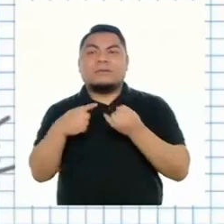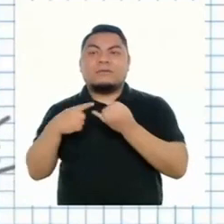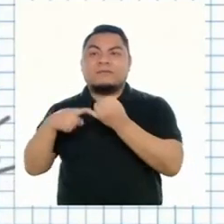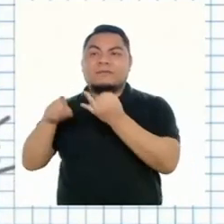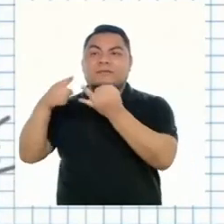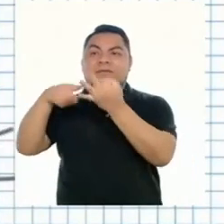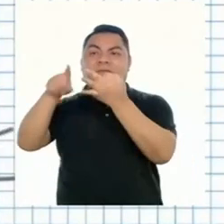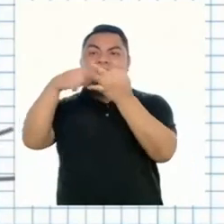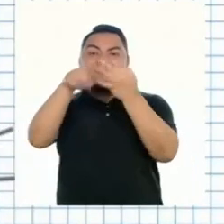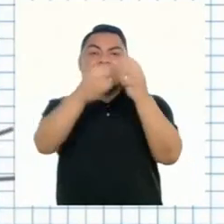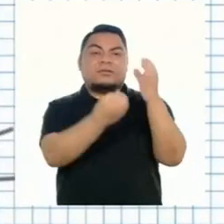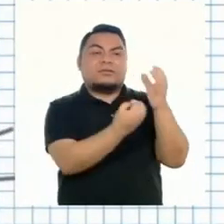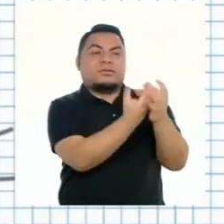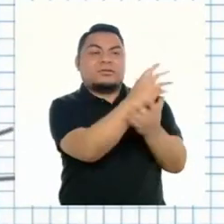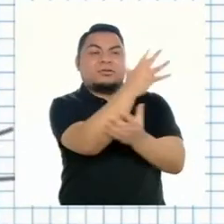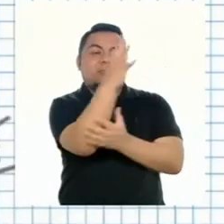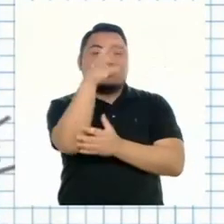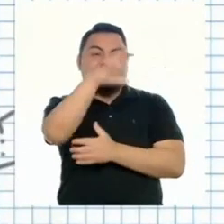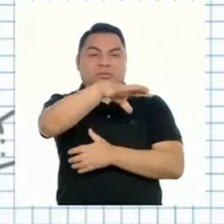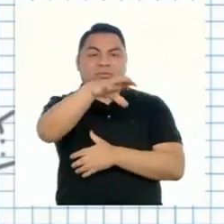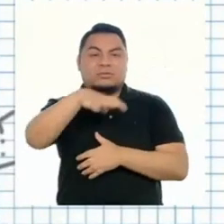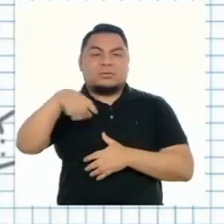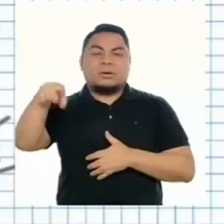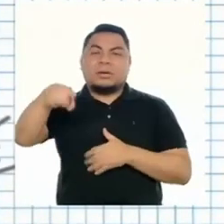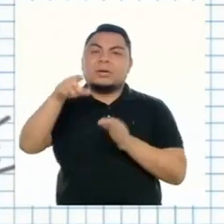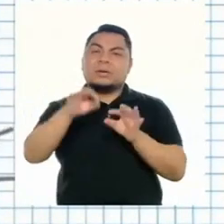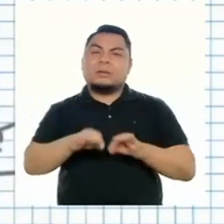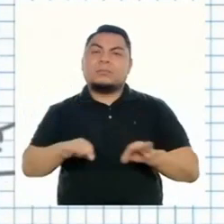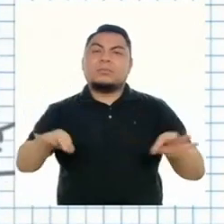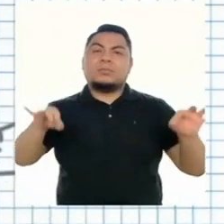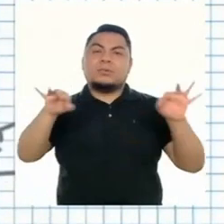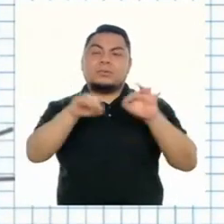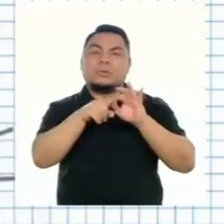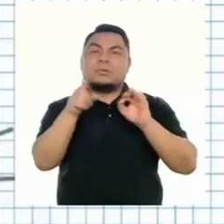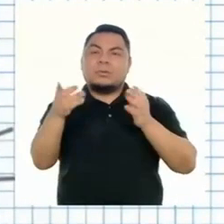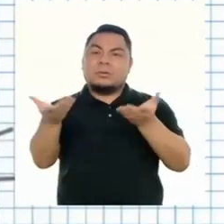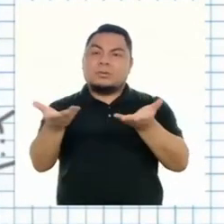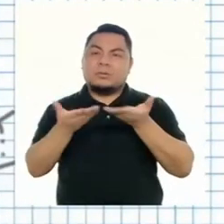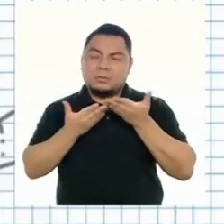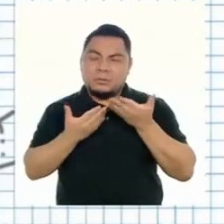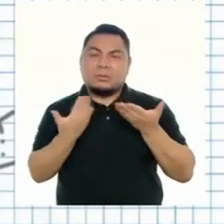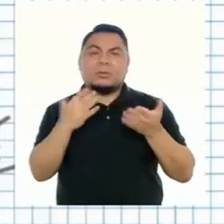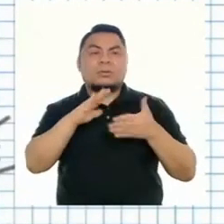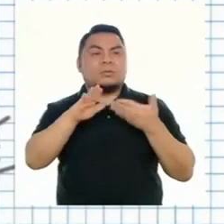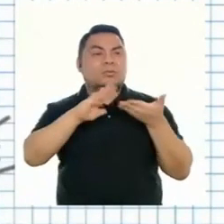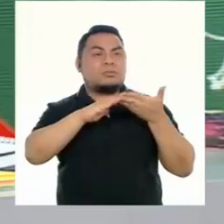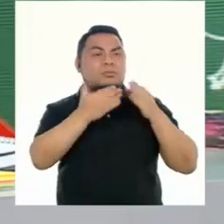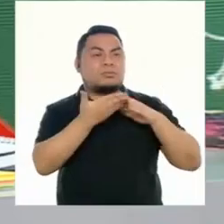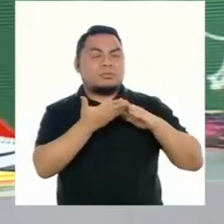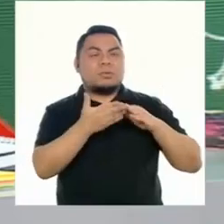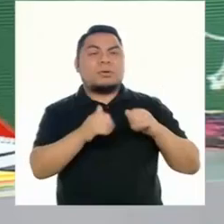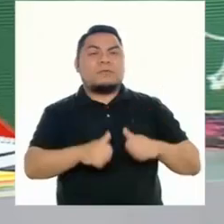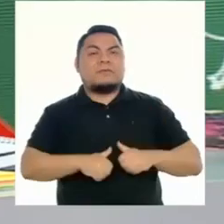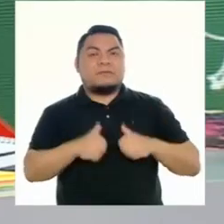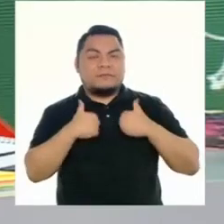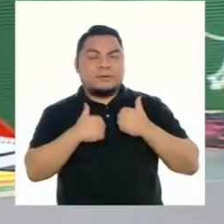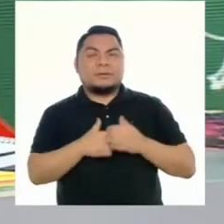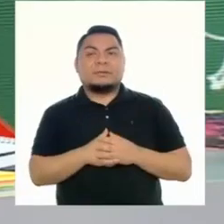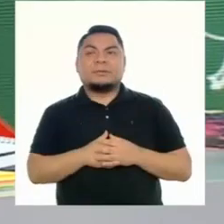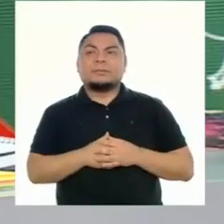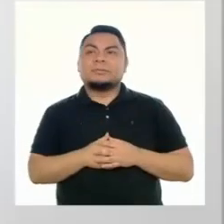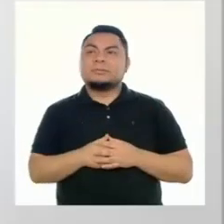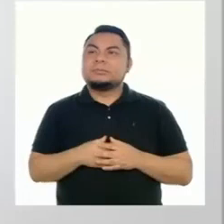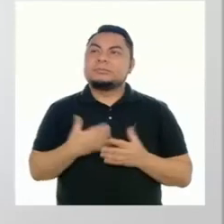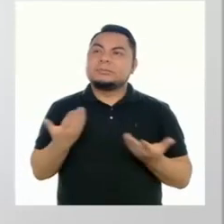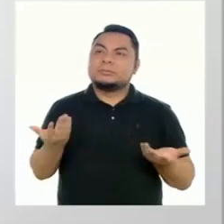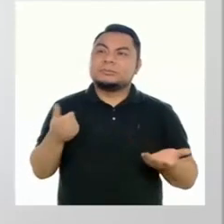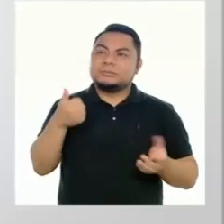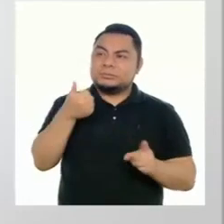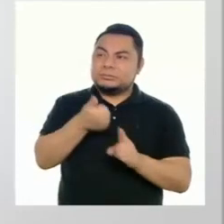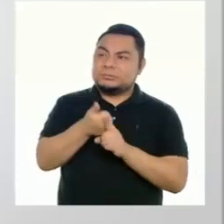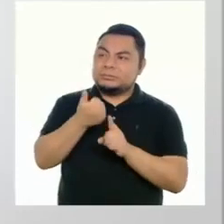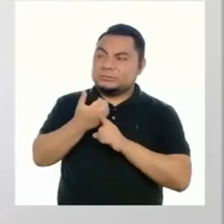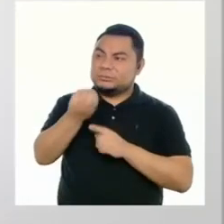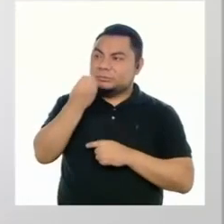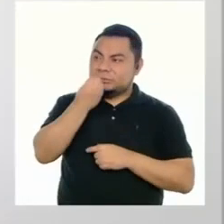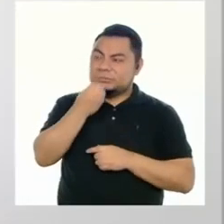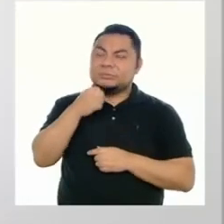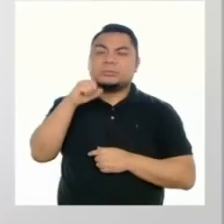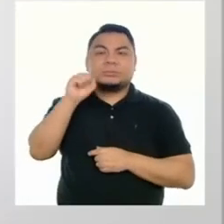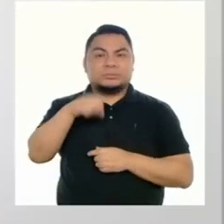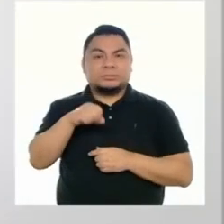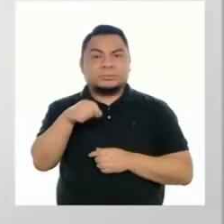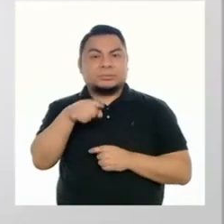biodiversidad es una fuente importante de productos para el autoabastecimiento de las poblaciones locales. ¿Autoabastecimiento? Sí.